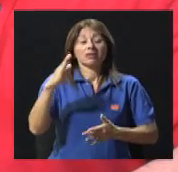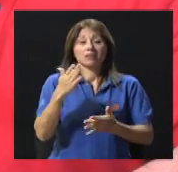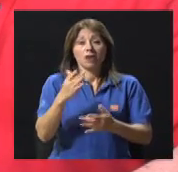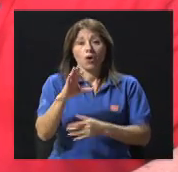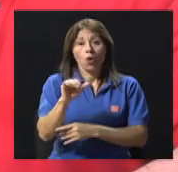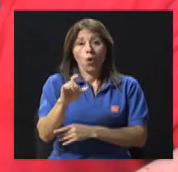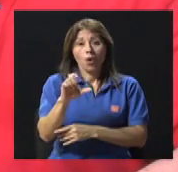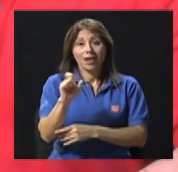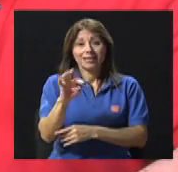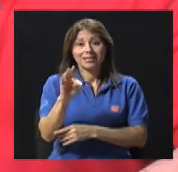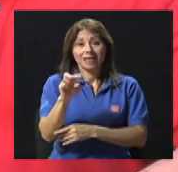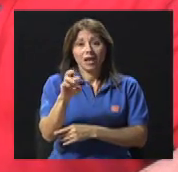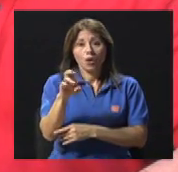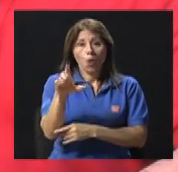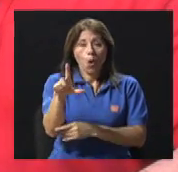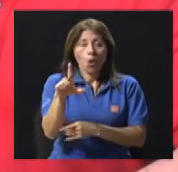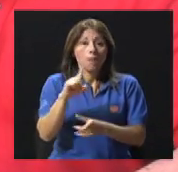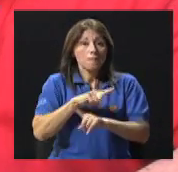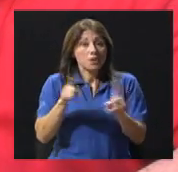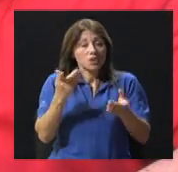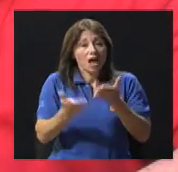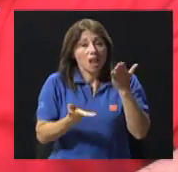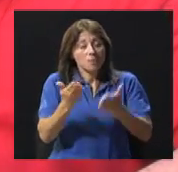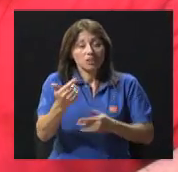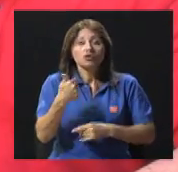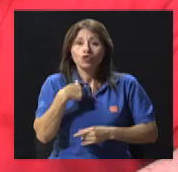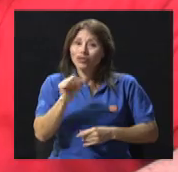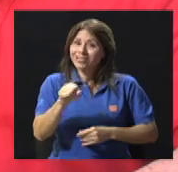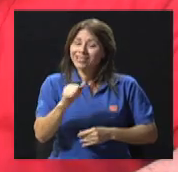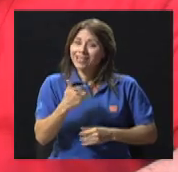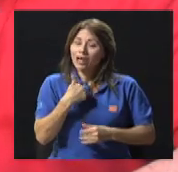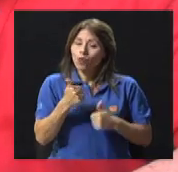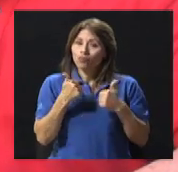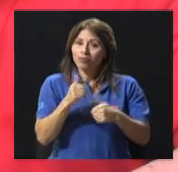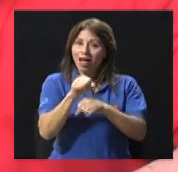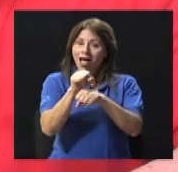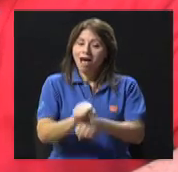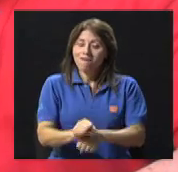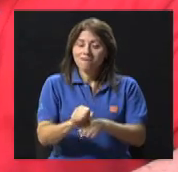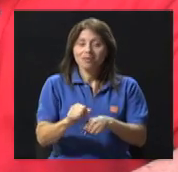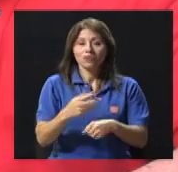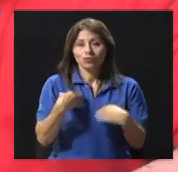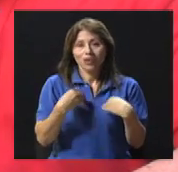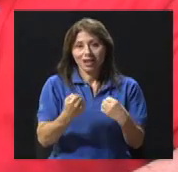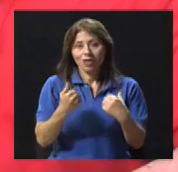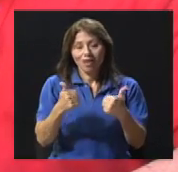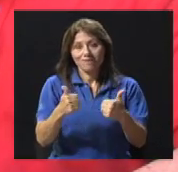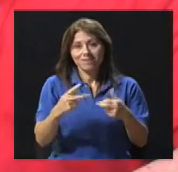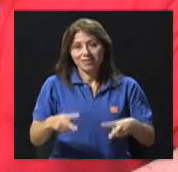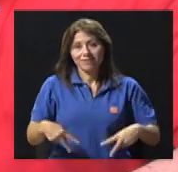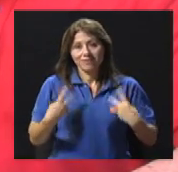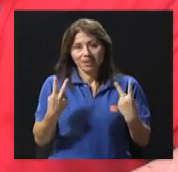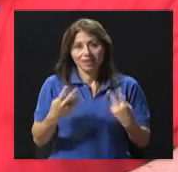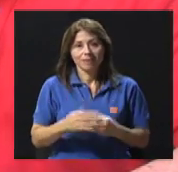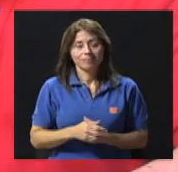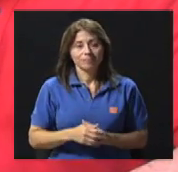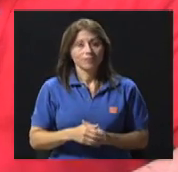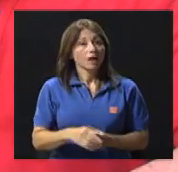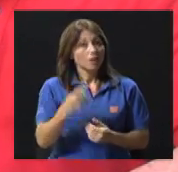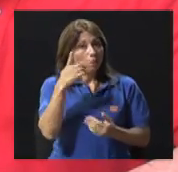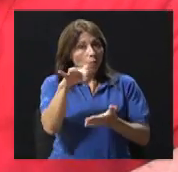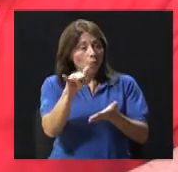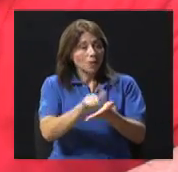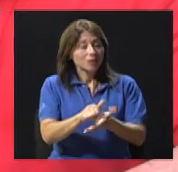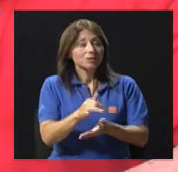papá y mi mamá, pero puede ser que yo tenga estilos de vida saludables. Ahí está precisamente la importancia de lo que conversábamos anteriormente, de